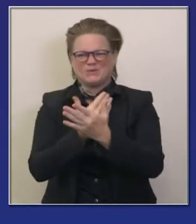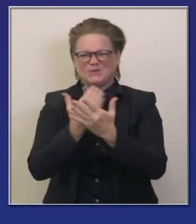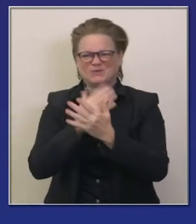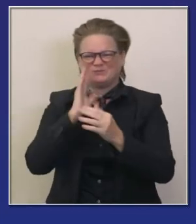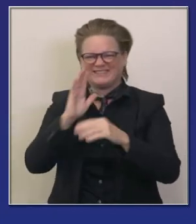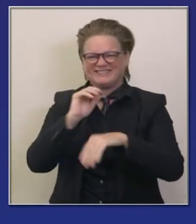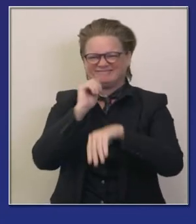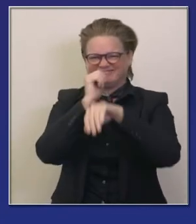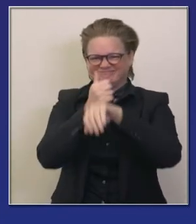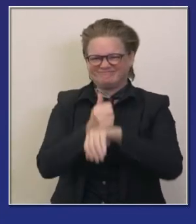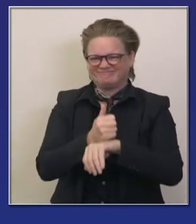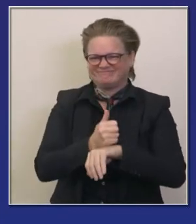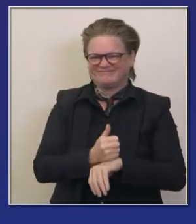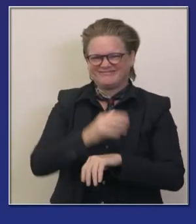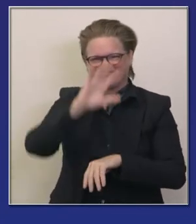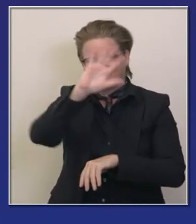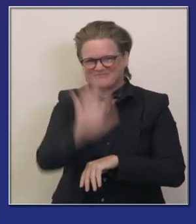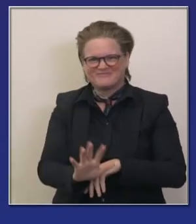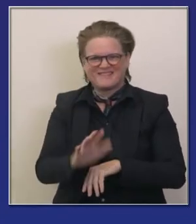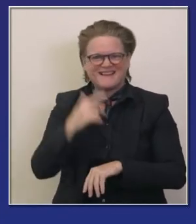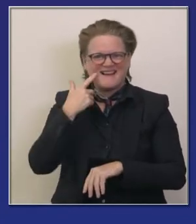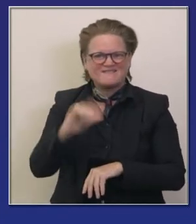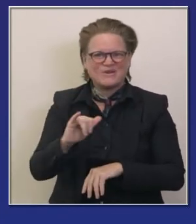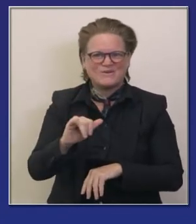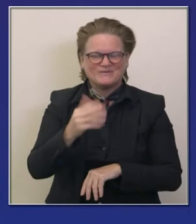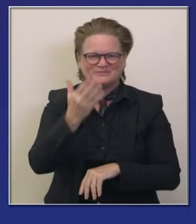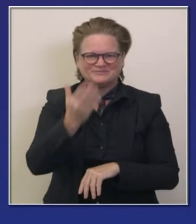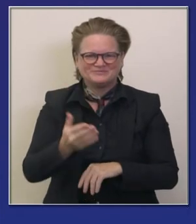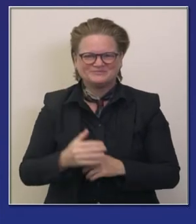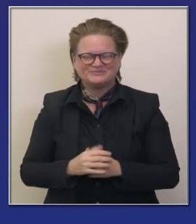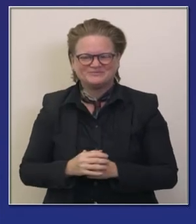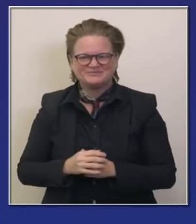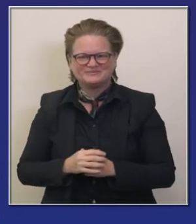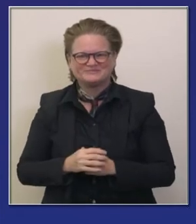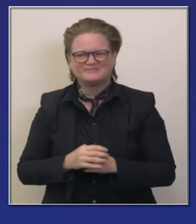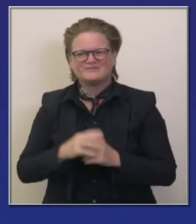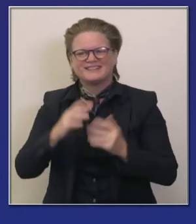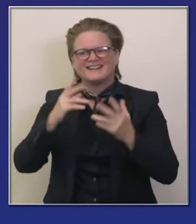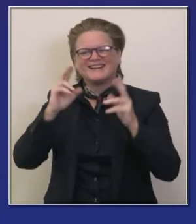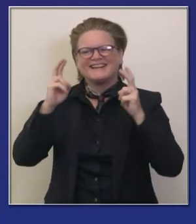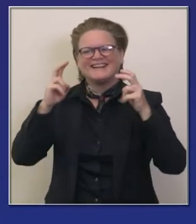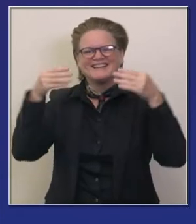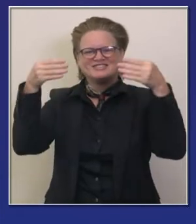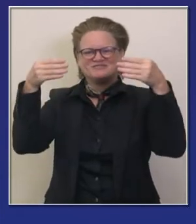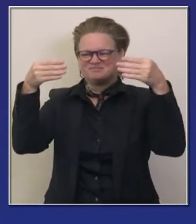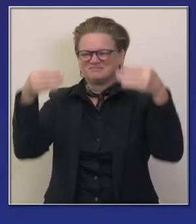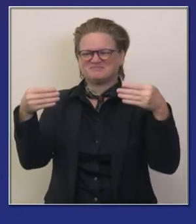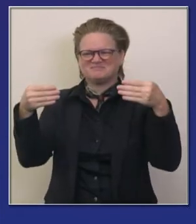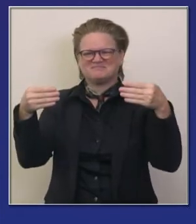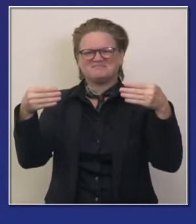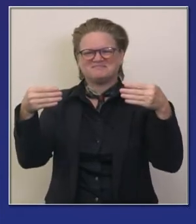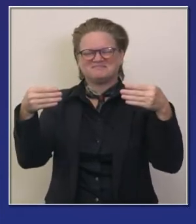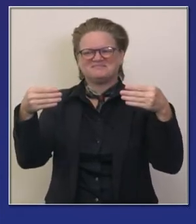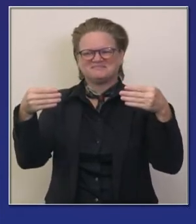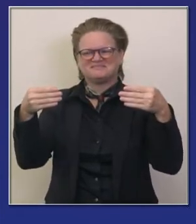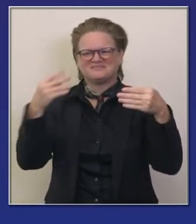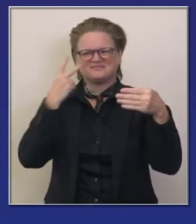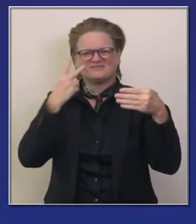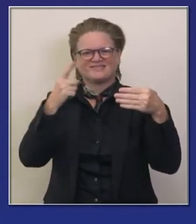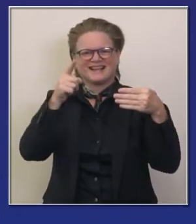anuncios icónicos que estamos distribuyendo a estos son